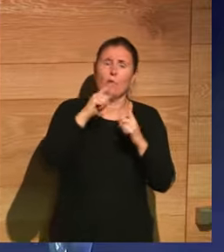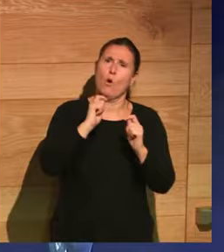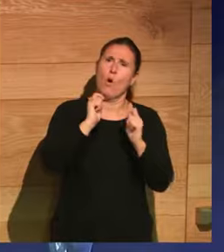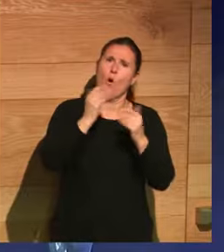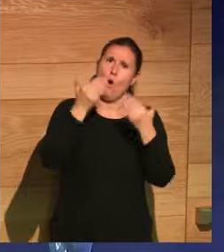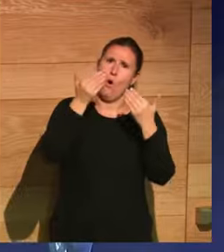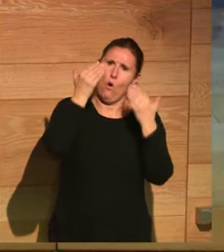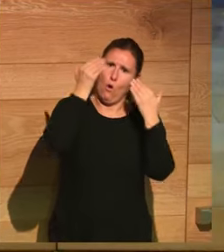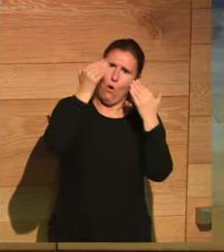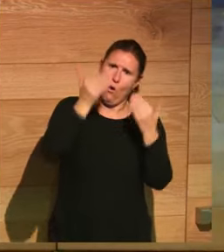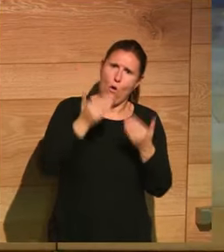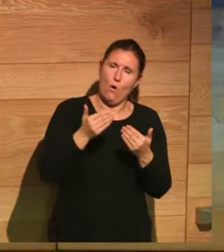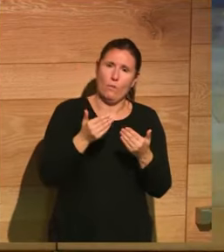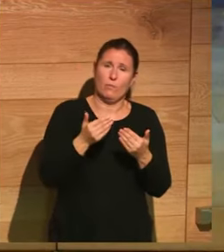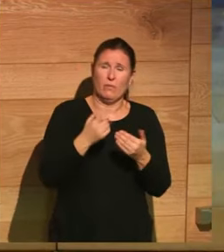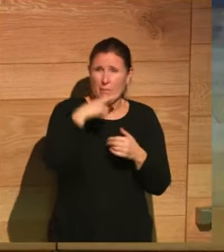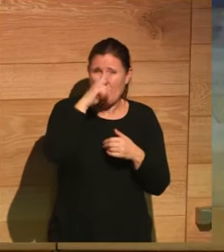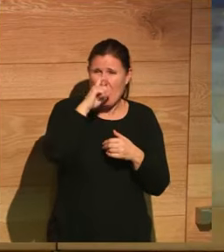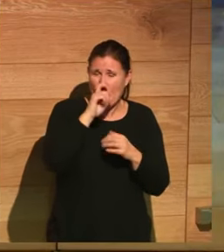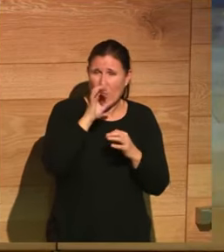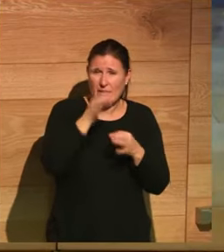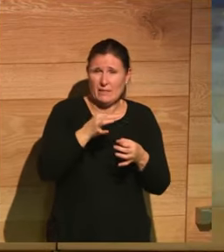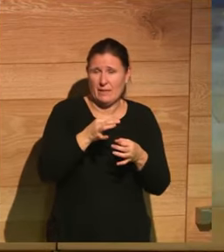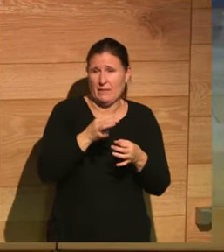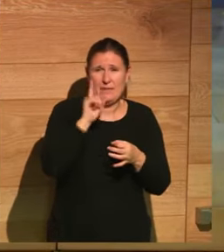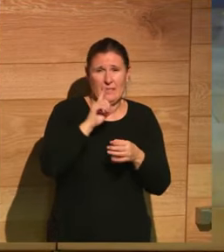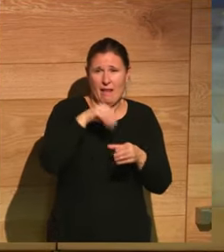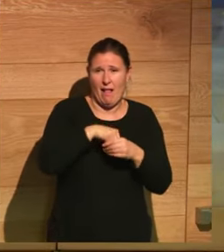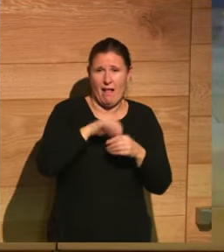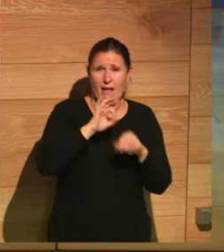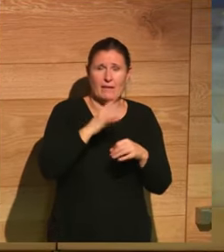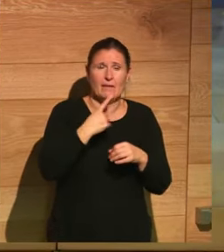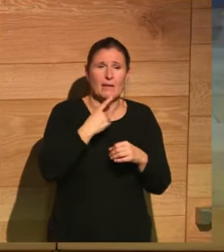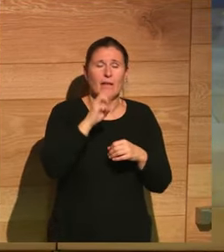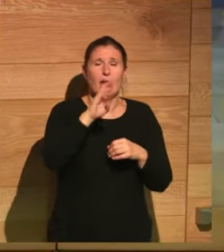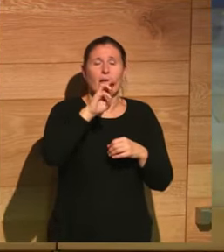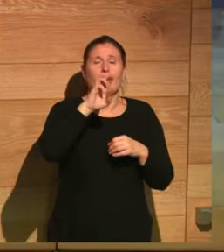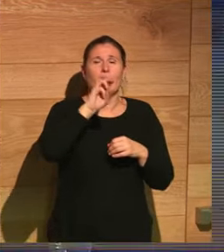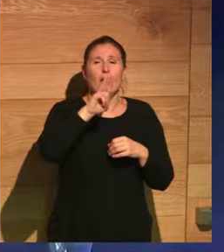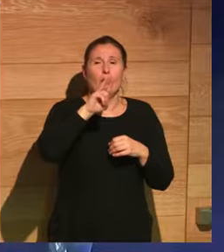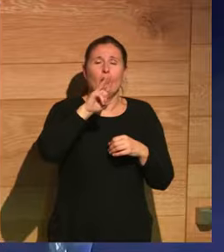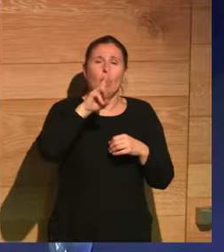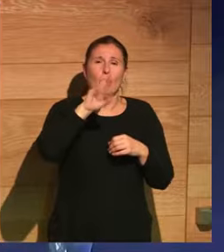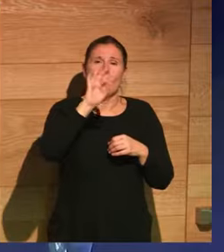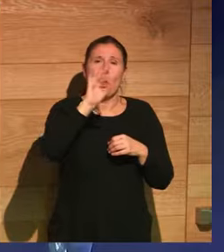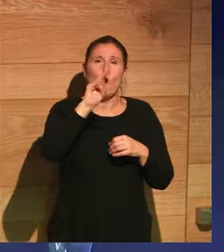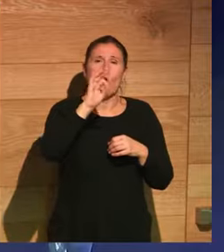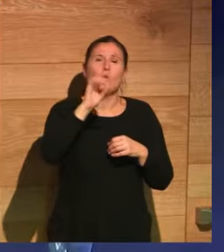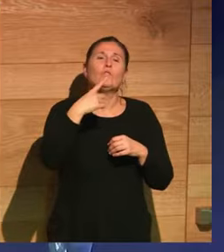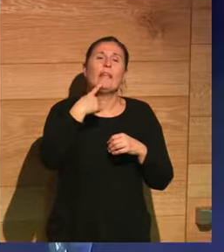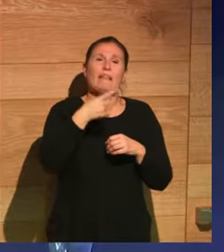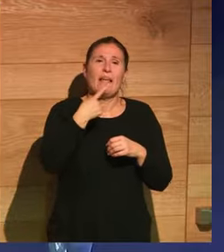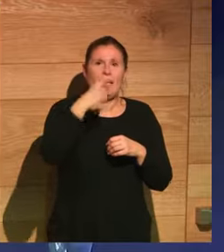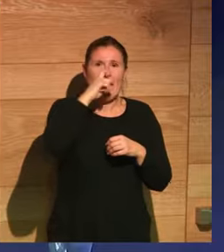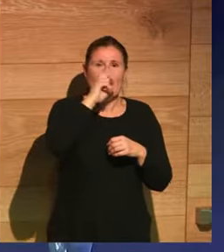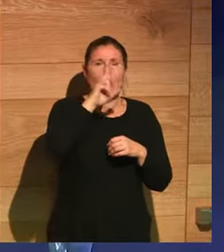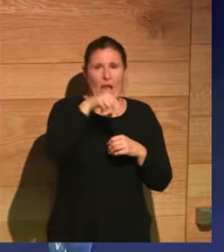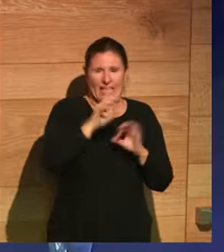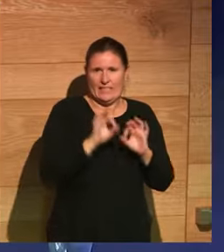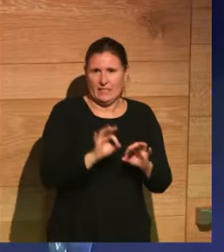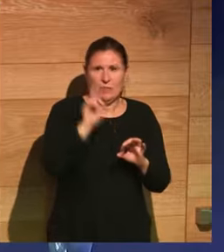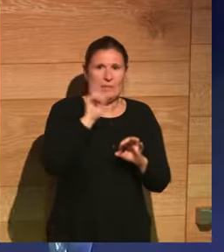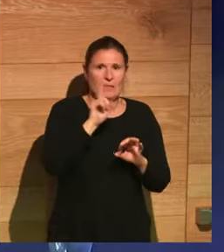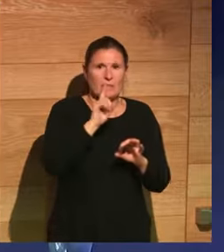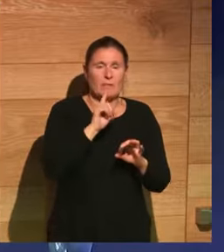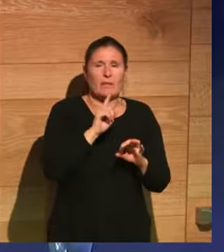la memoria es siempre mentirosa. Proust, que hizo toda una obra literaria en base a la memoria, decía esto, que la memoria es mentirosa, porque